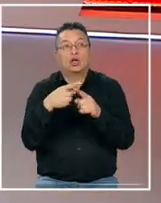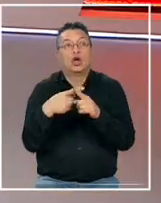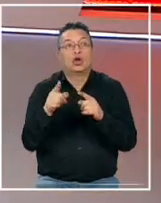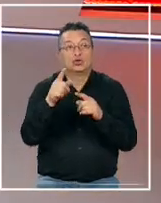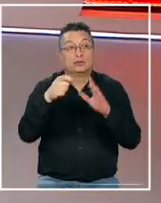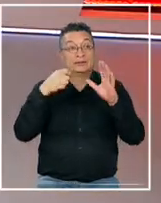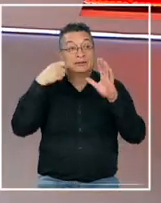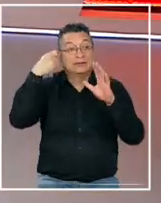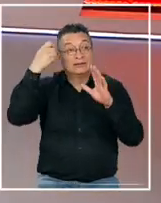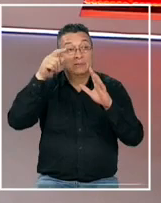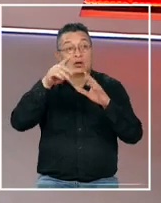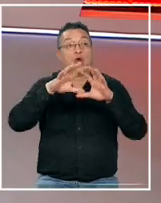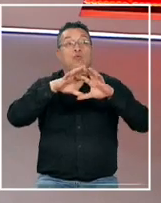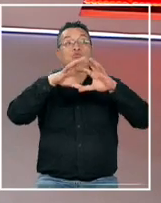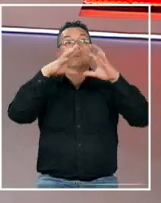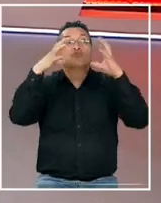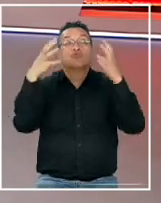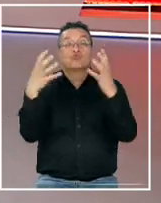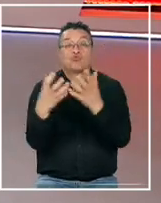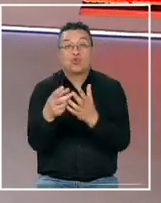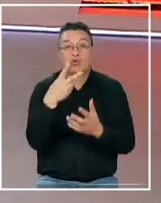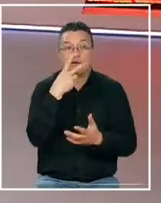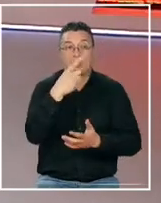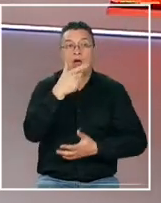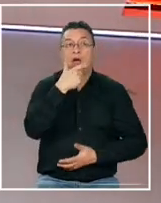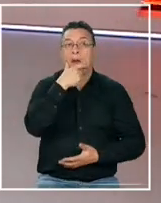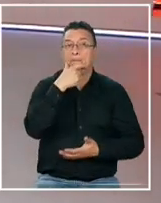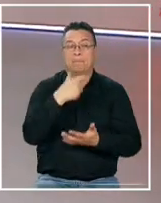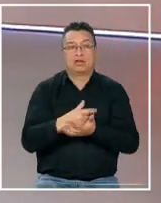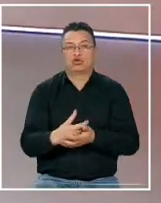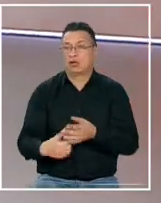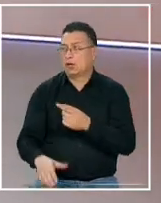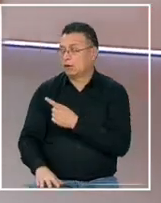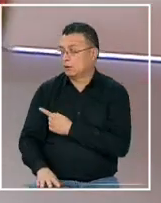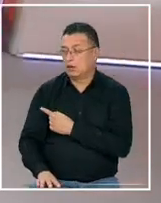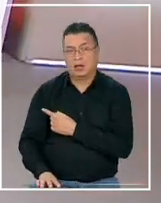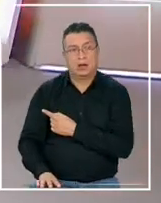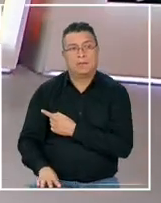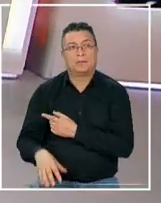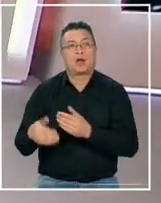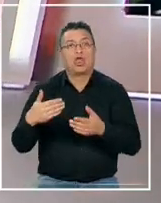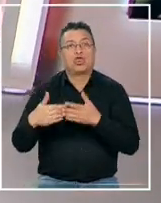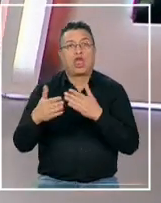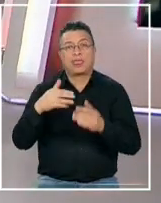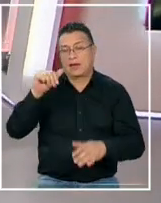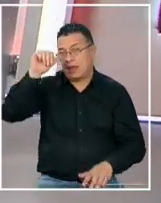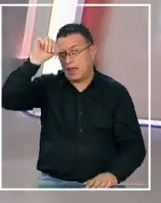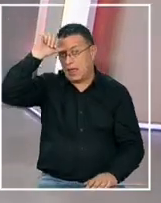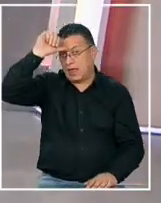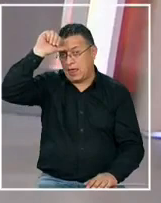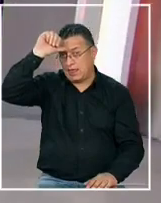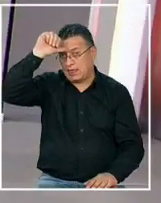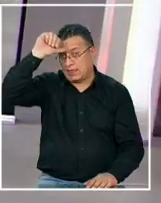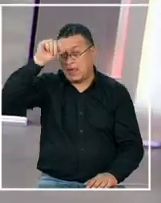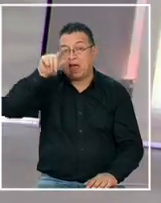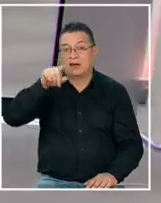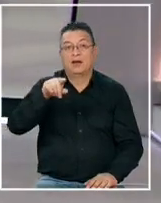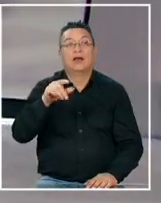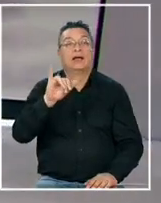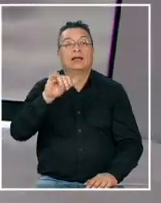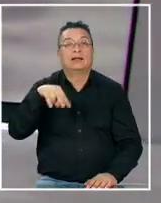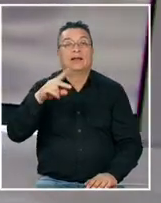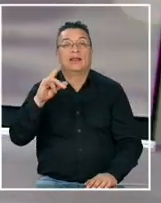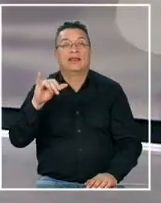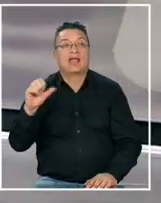imágenes alrededor del mundo que son impresionantes increíble en India exactamente esto ocurrió en India lo que usted